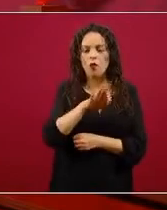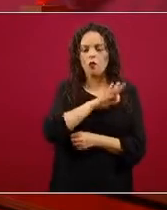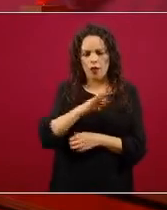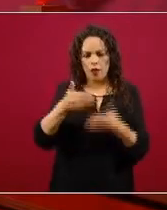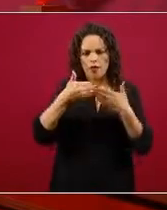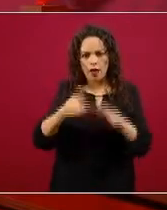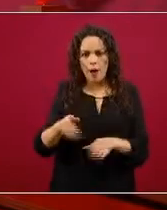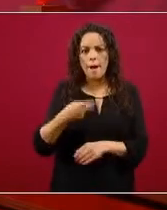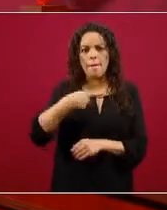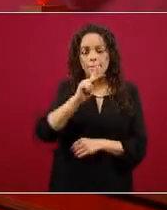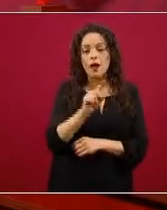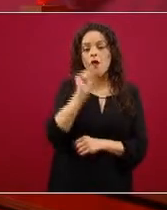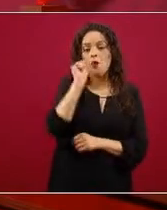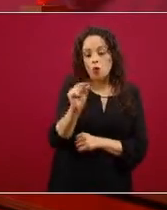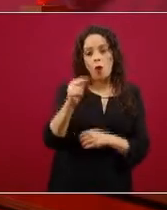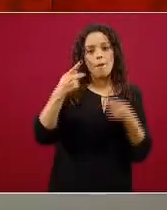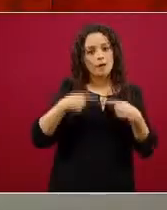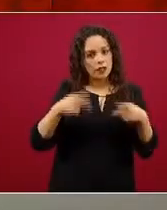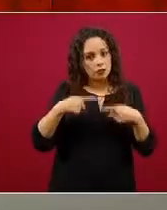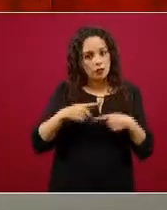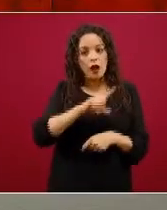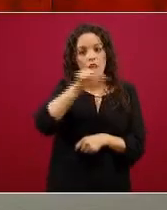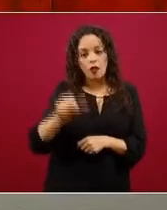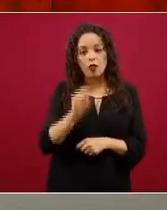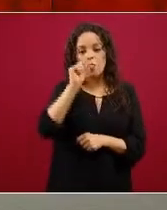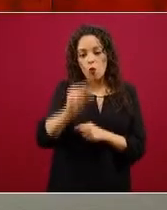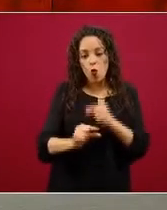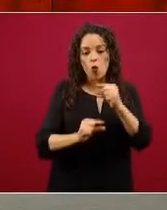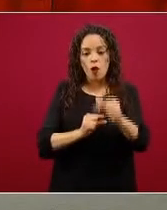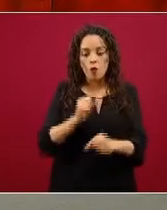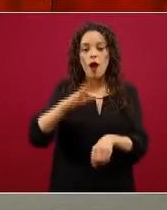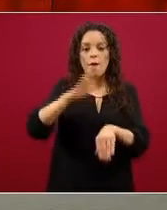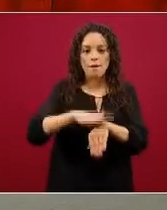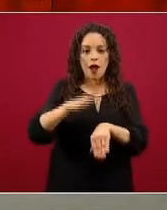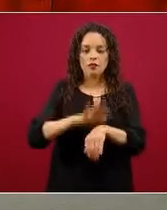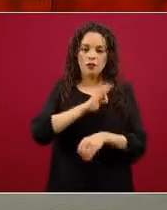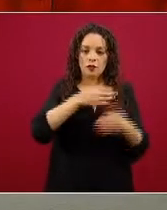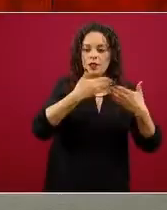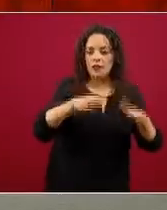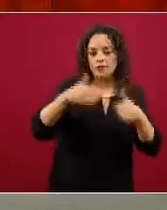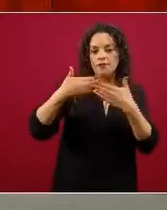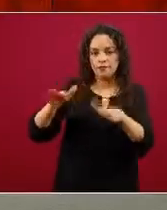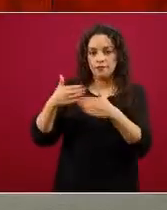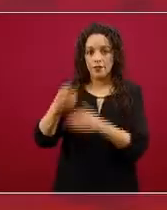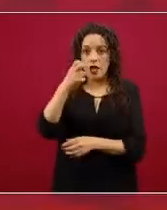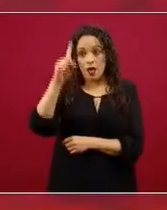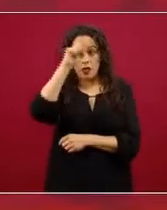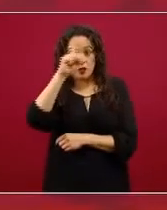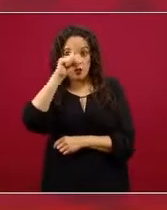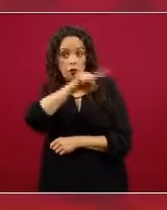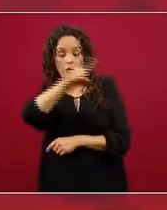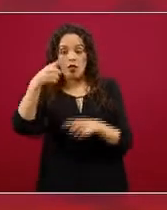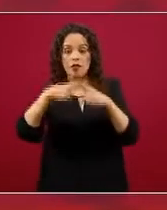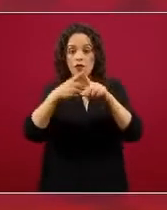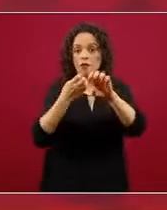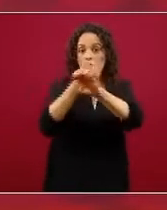pero después progresivamente va aumentando. Se recomienda a las autoridades estatales y estas a su vez que